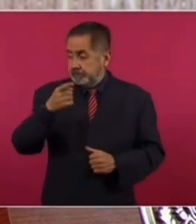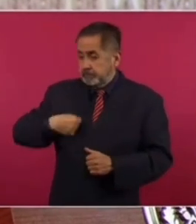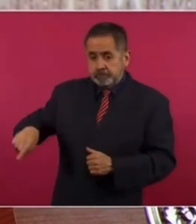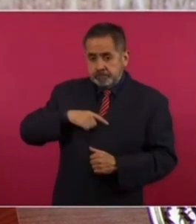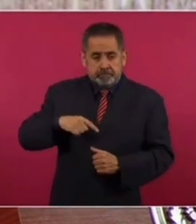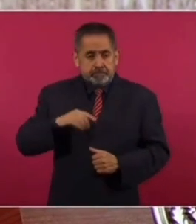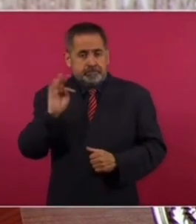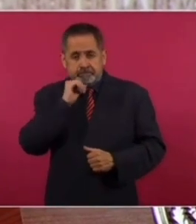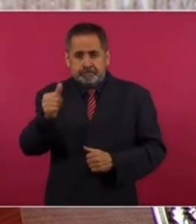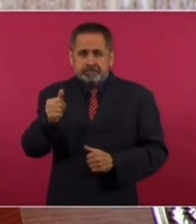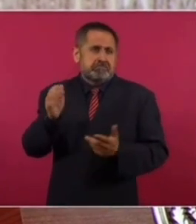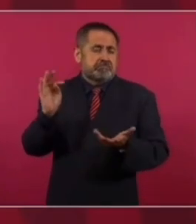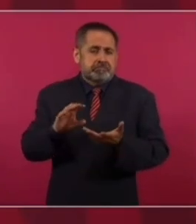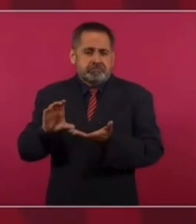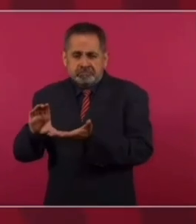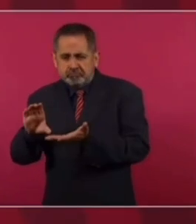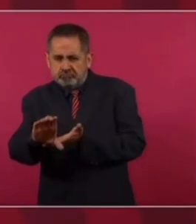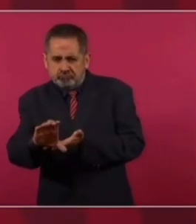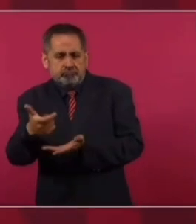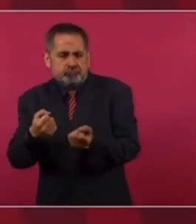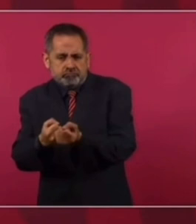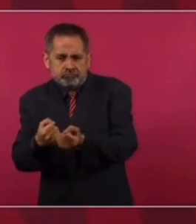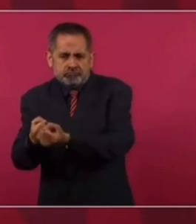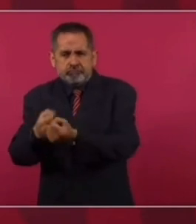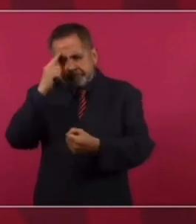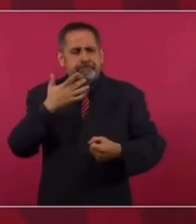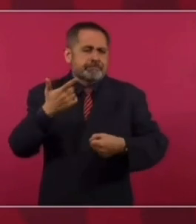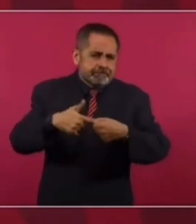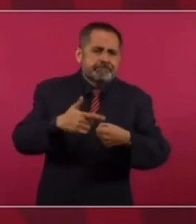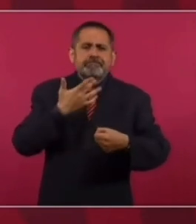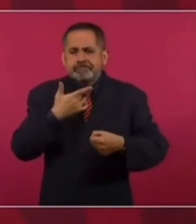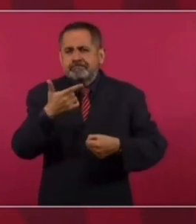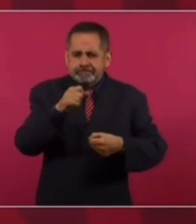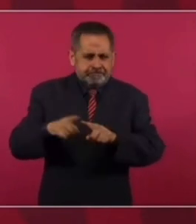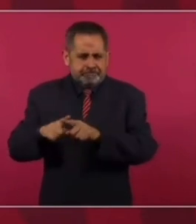destinado subsidio a los combustibles,